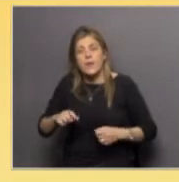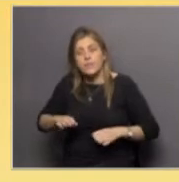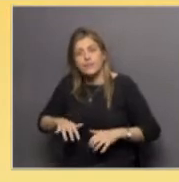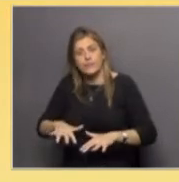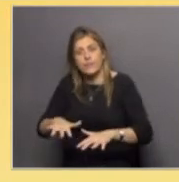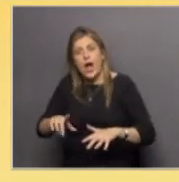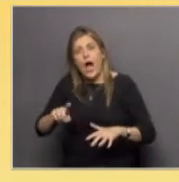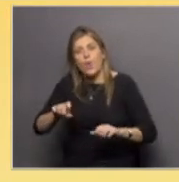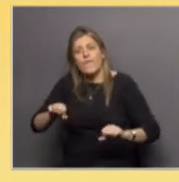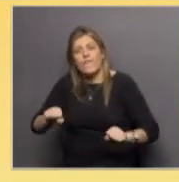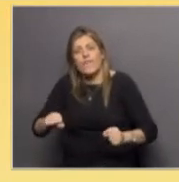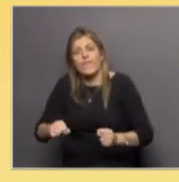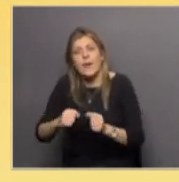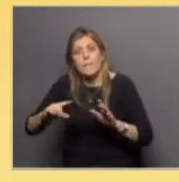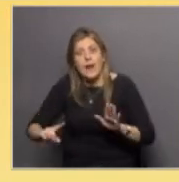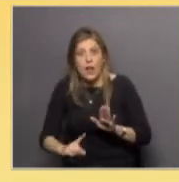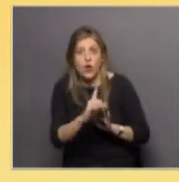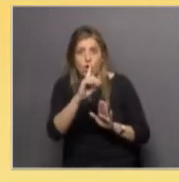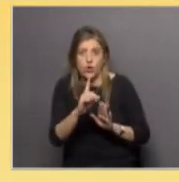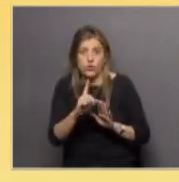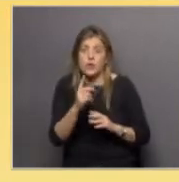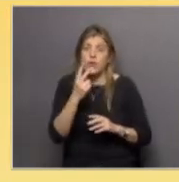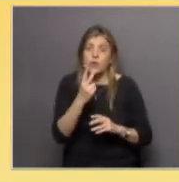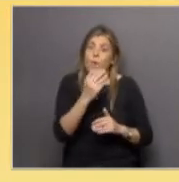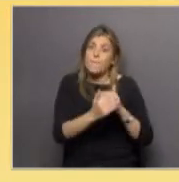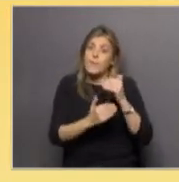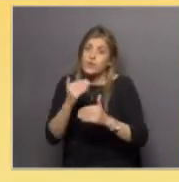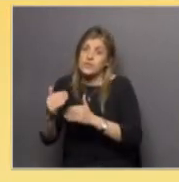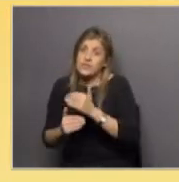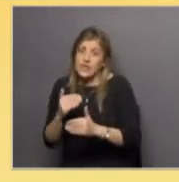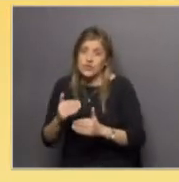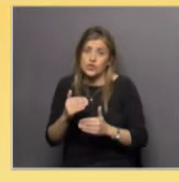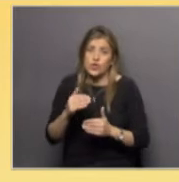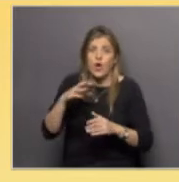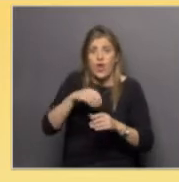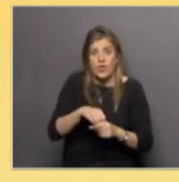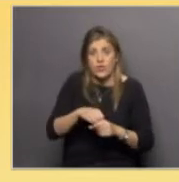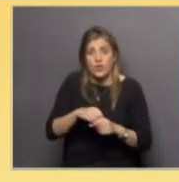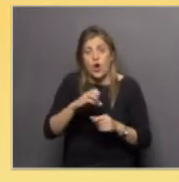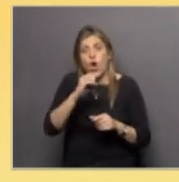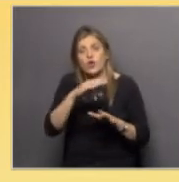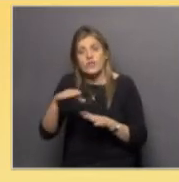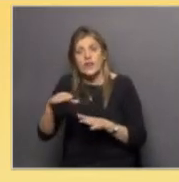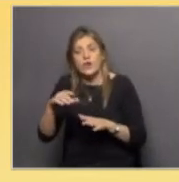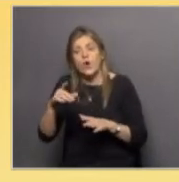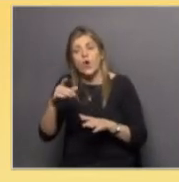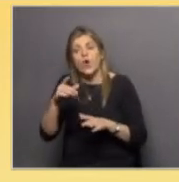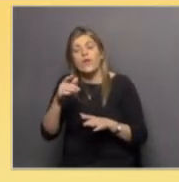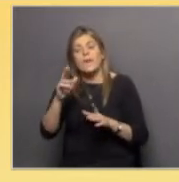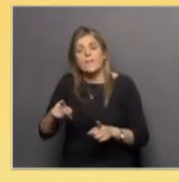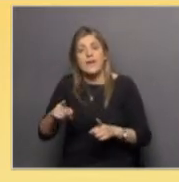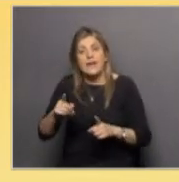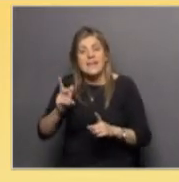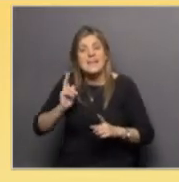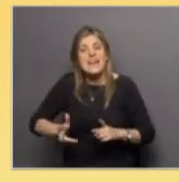hacia el norte. O sea, estos dos procesos, tanto el océano austral como la cobertura de hielo antártico, son